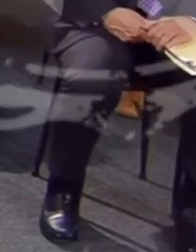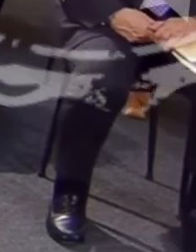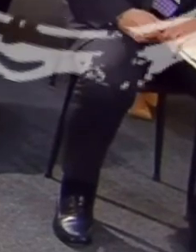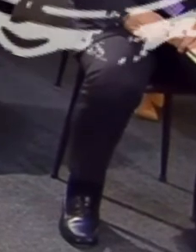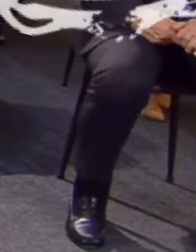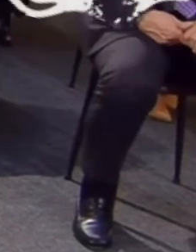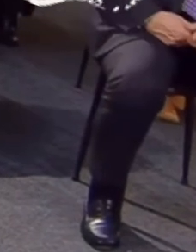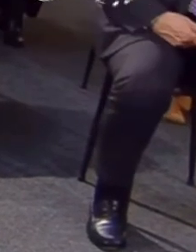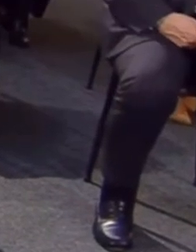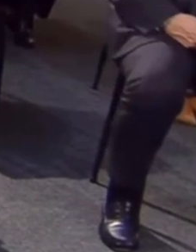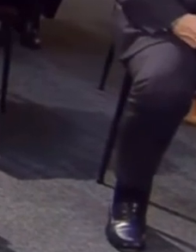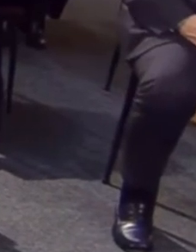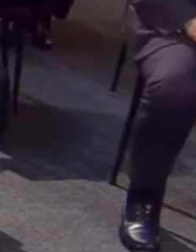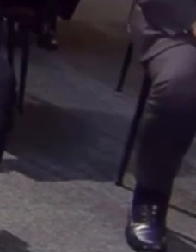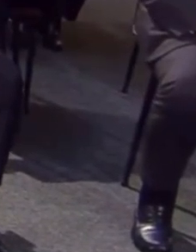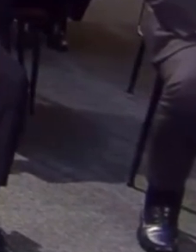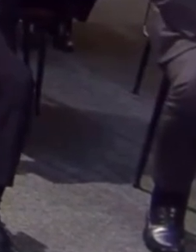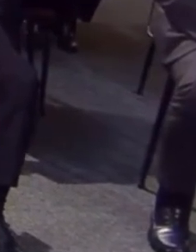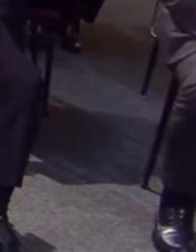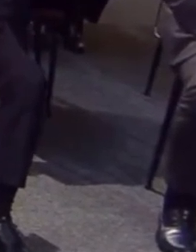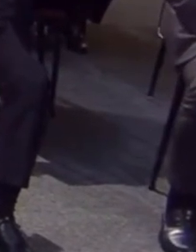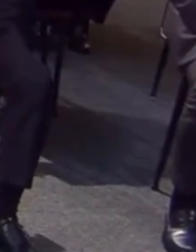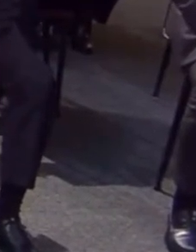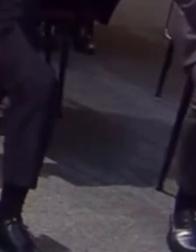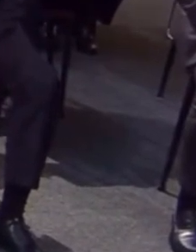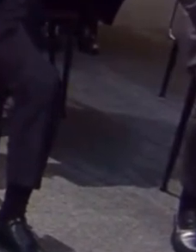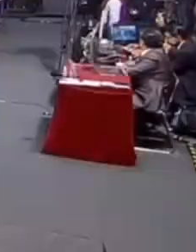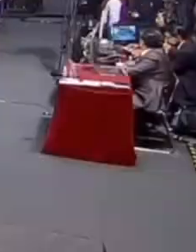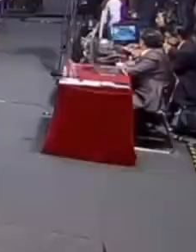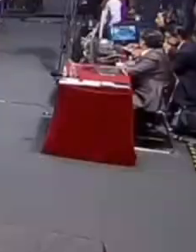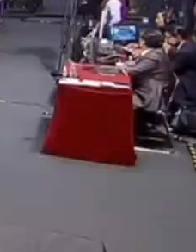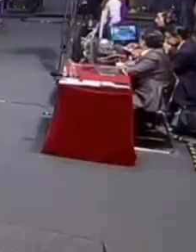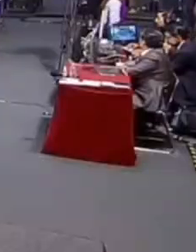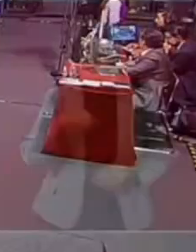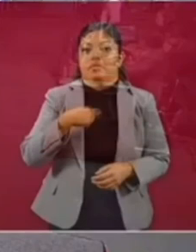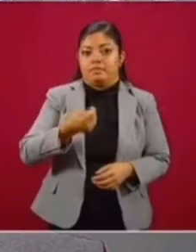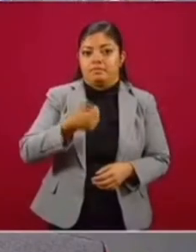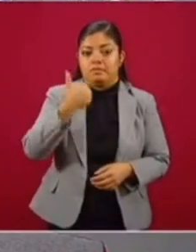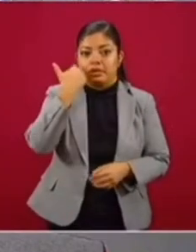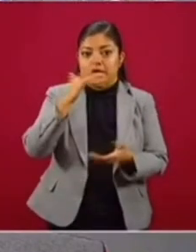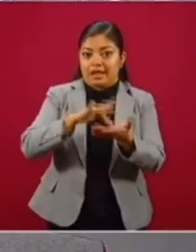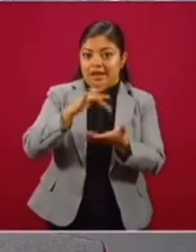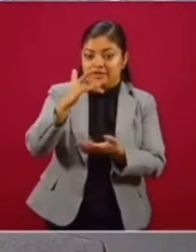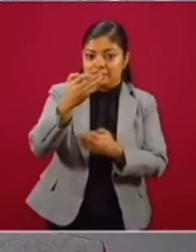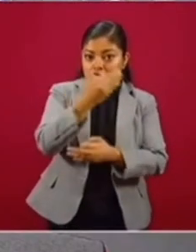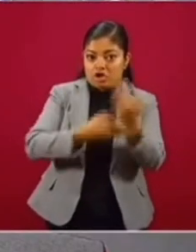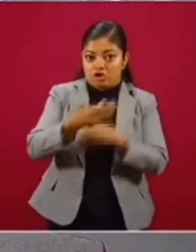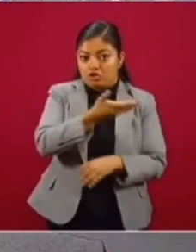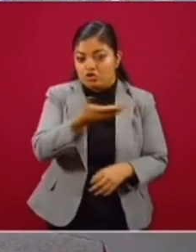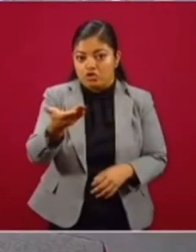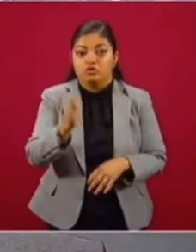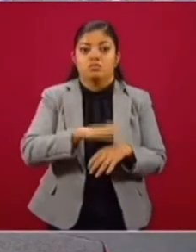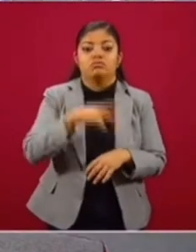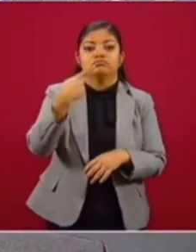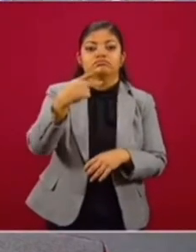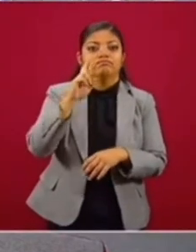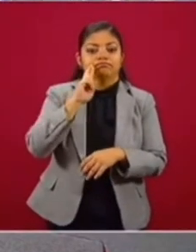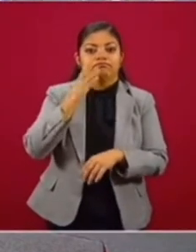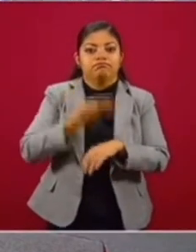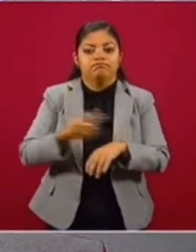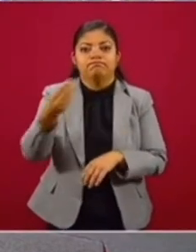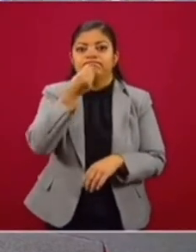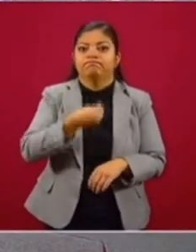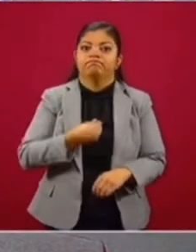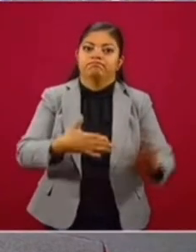Buenos días a todos y a todas. Soy Nuri Fernández de La Caracola. Primero que nada agradecerles a todos ustedes por su responsabilidad y